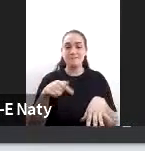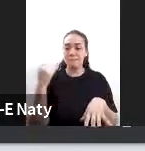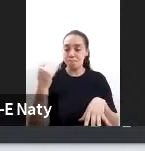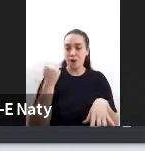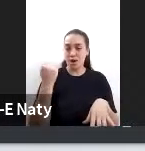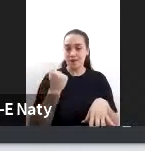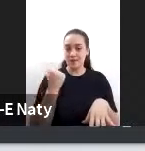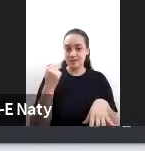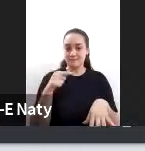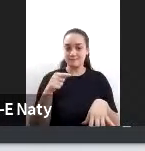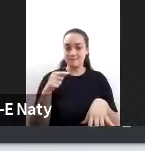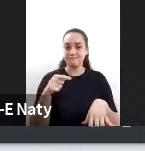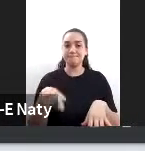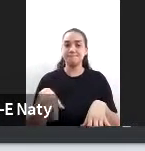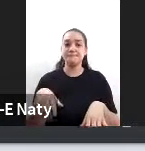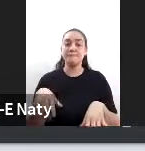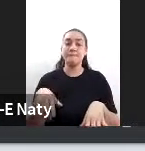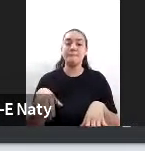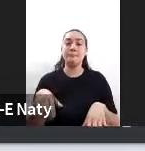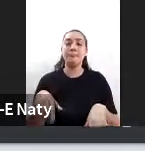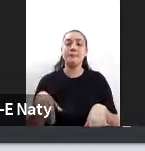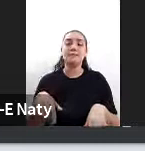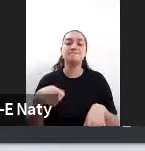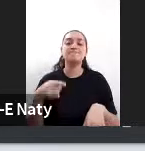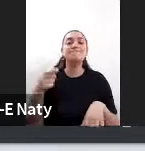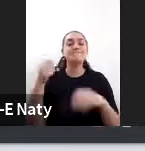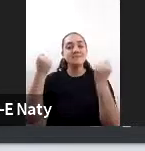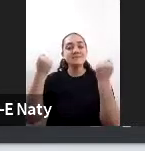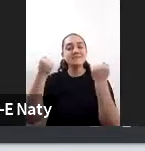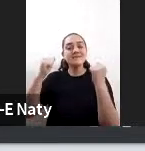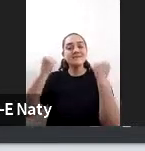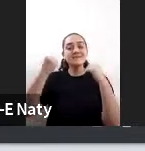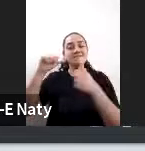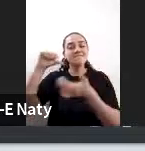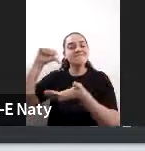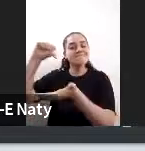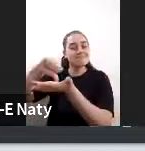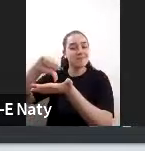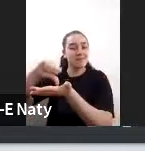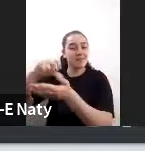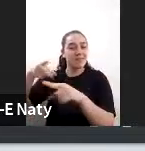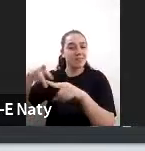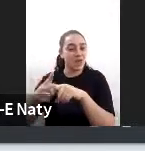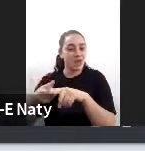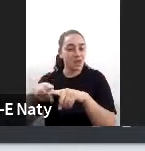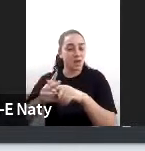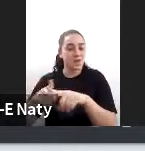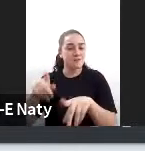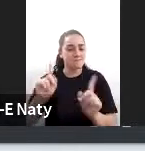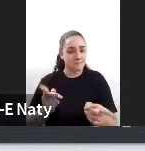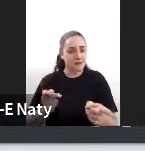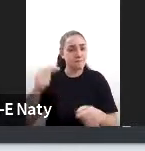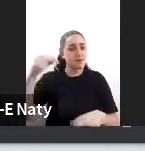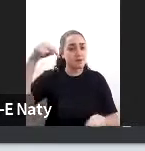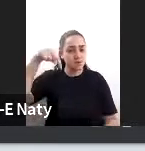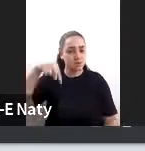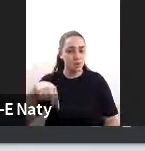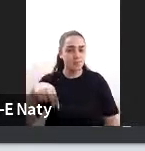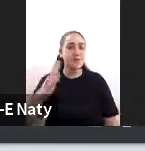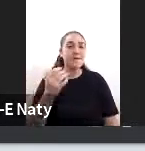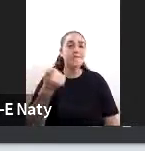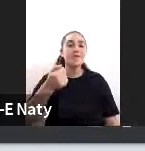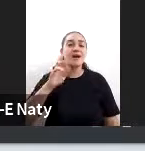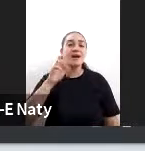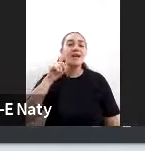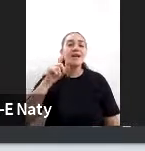CEAXA el centro de ensayos de alta tecnología que está en Bariloche también y está pegadito al INVAP